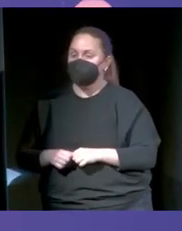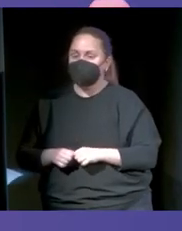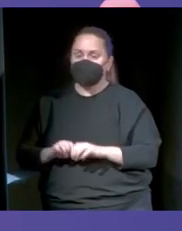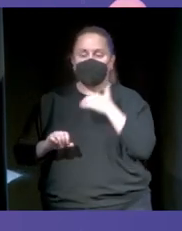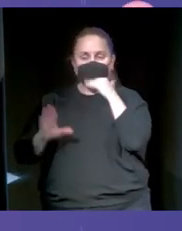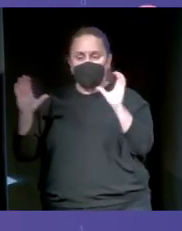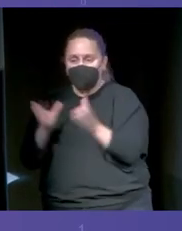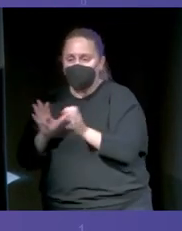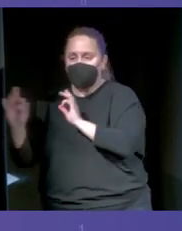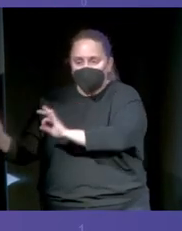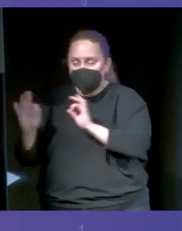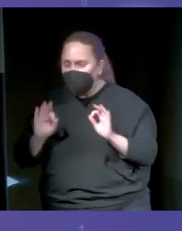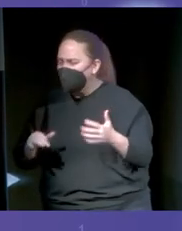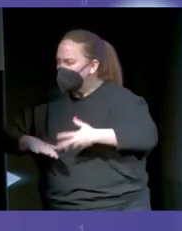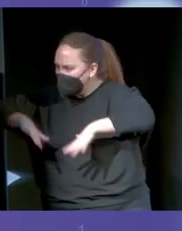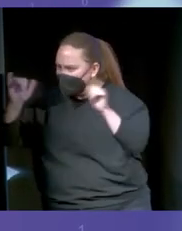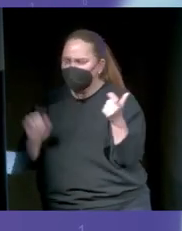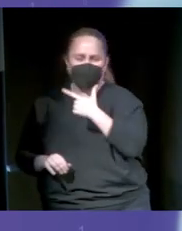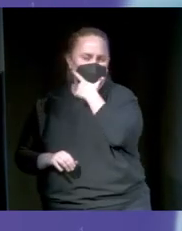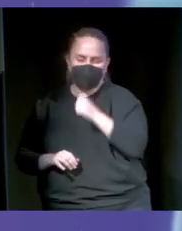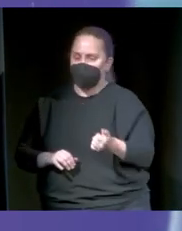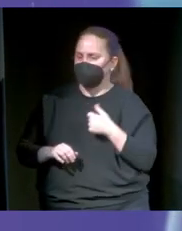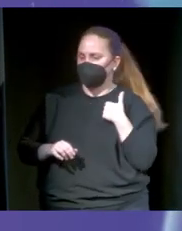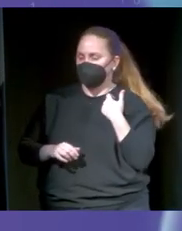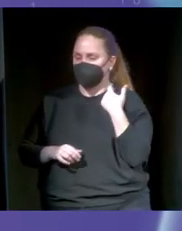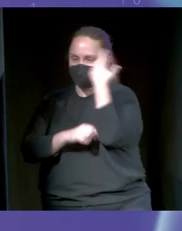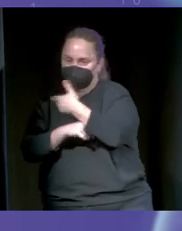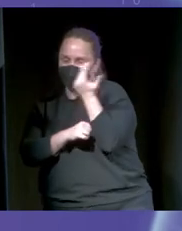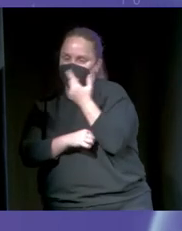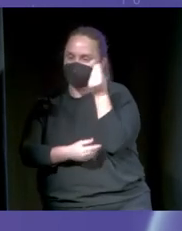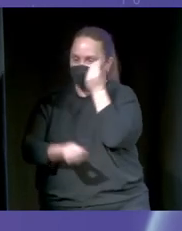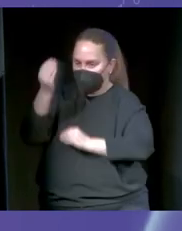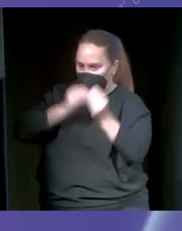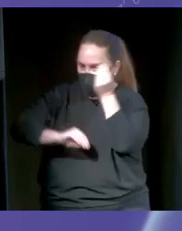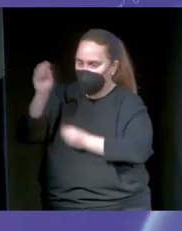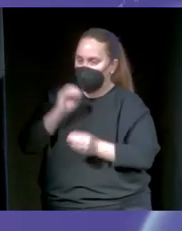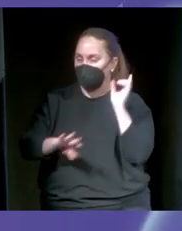específico. Esto es muy, muy fácil de desarrollar ahora para casi cualquier persona.